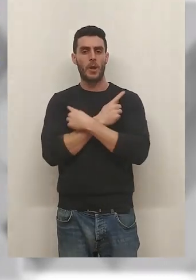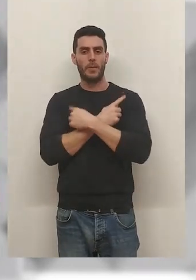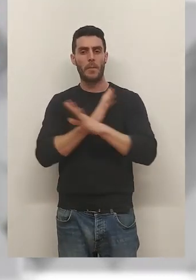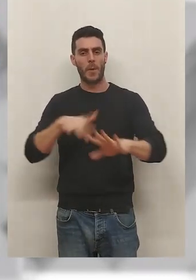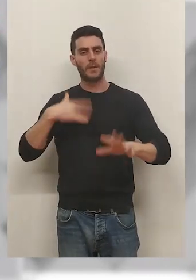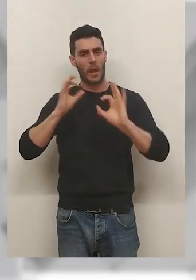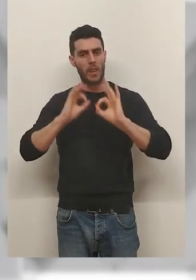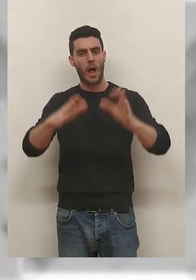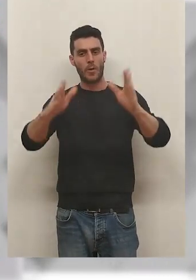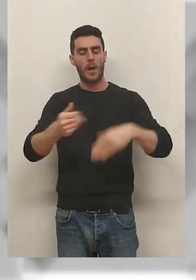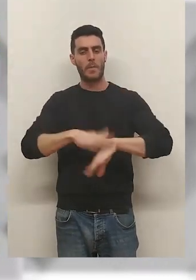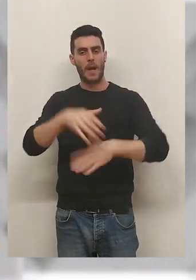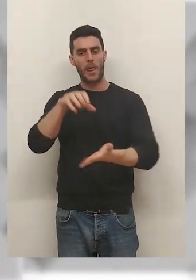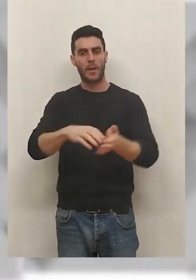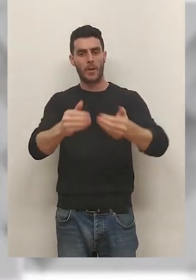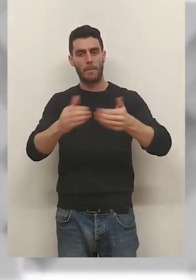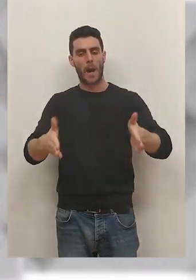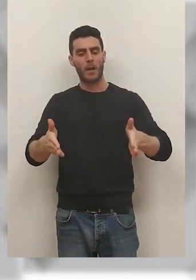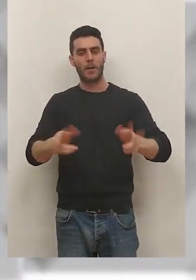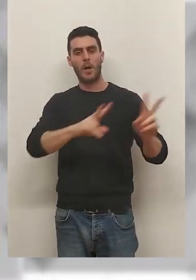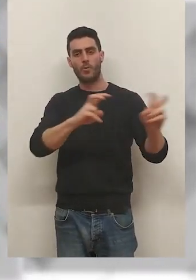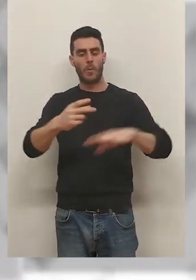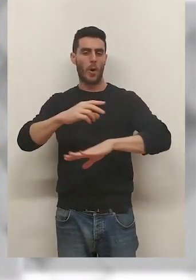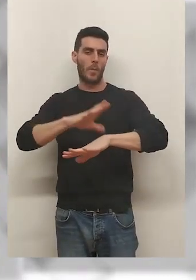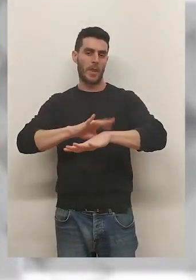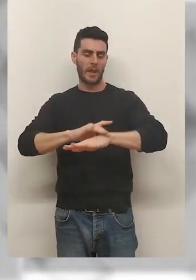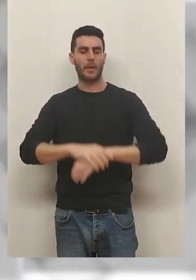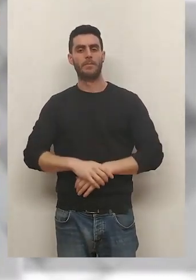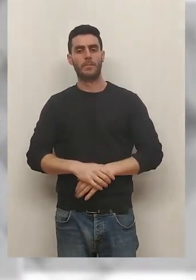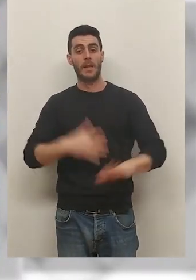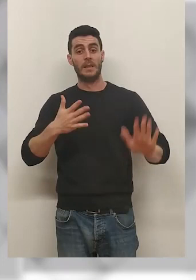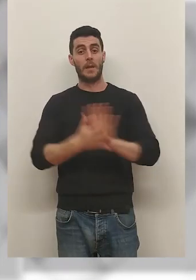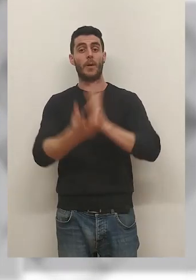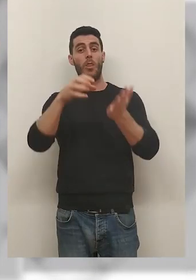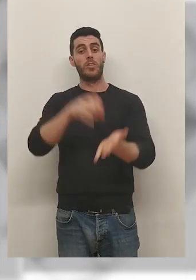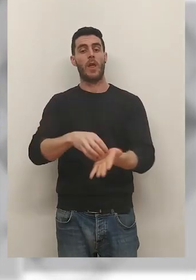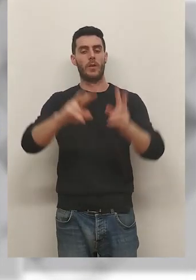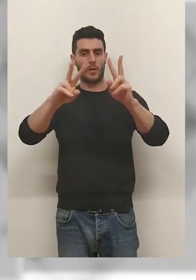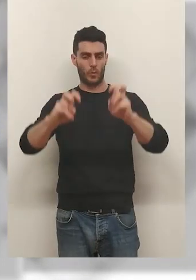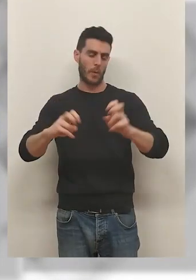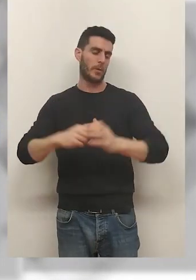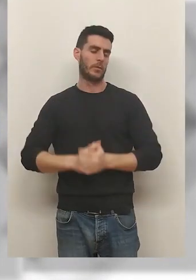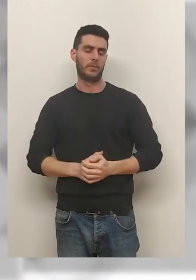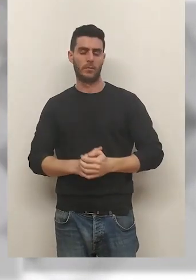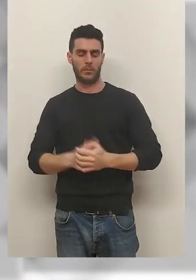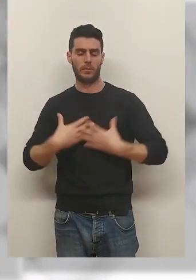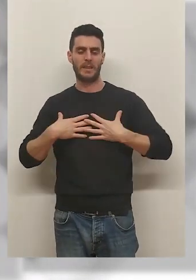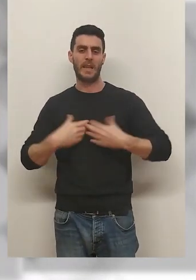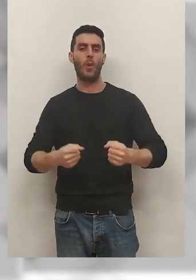aún no hay fecha concreta para que el centro abra sus puertas a los nuevos pacientes. Se trata de un nuevo centro de